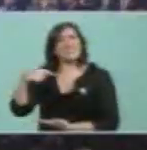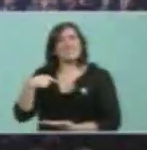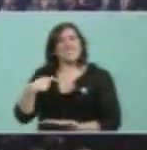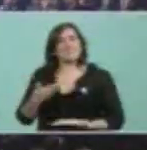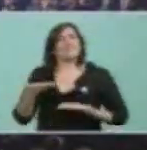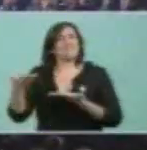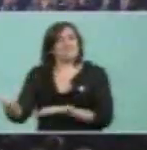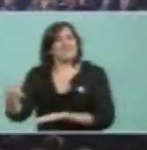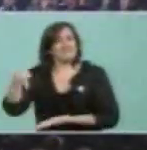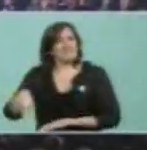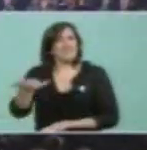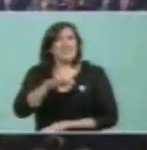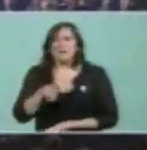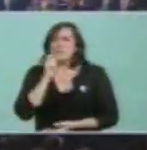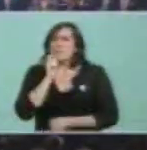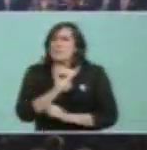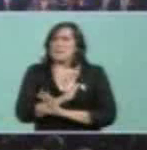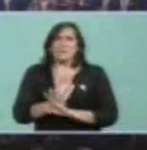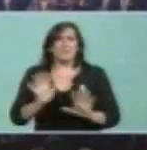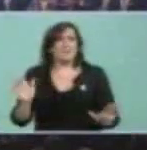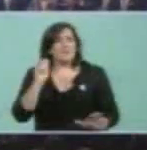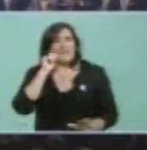aquí con tan buen gusto, tan lindo.